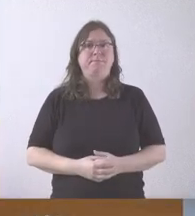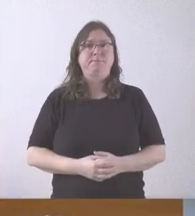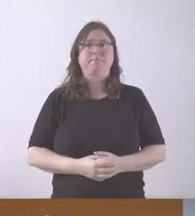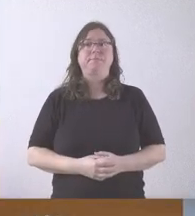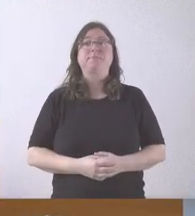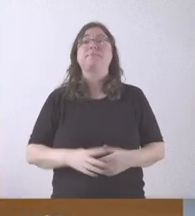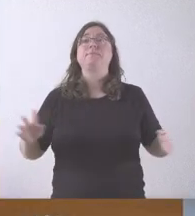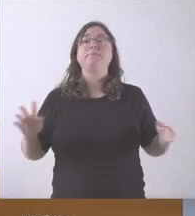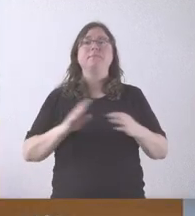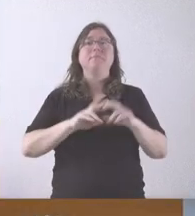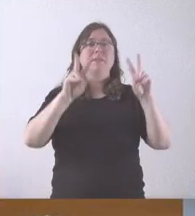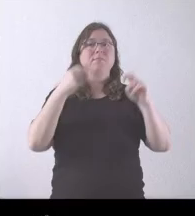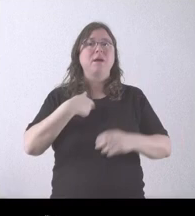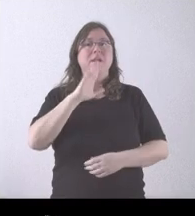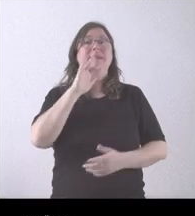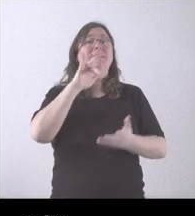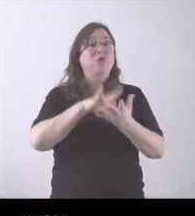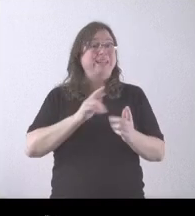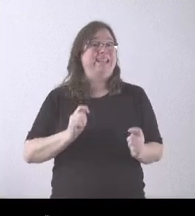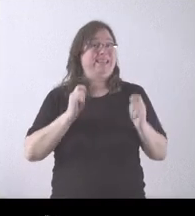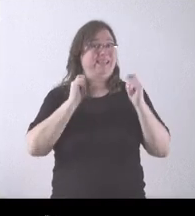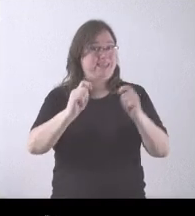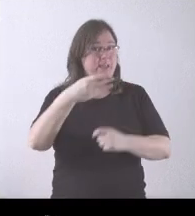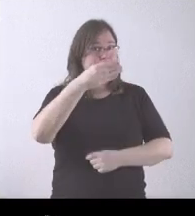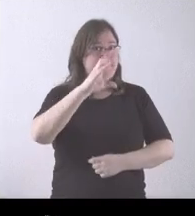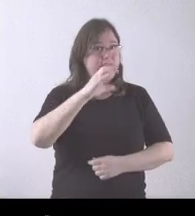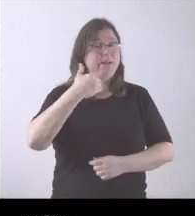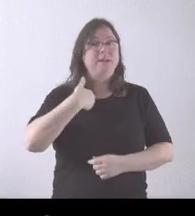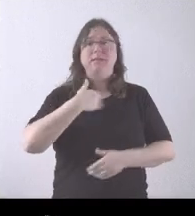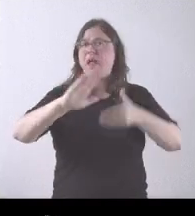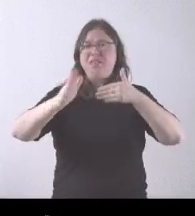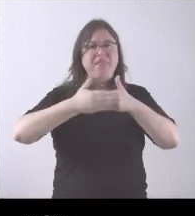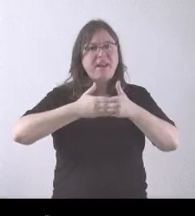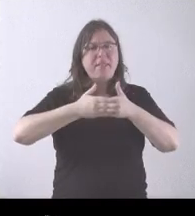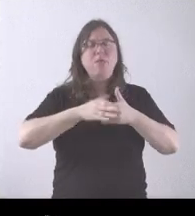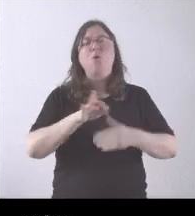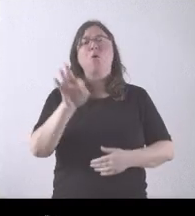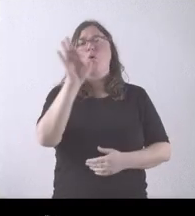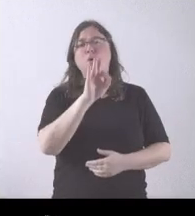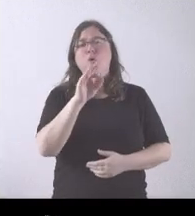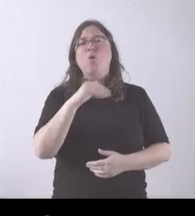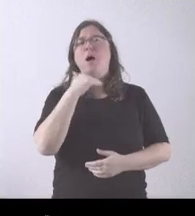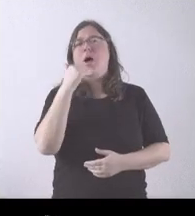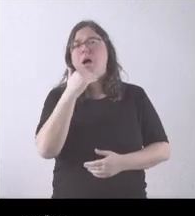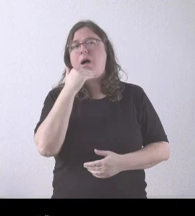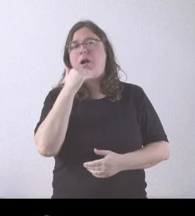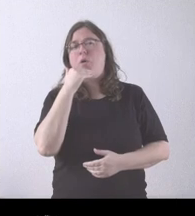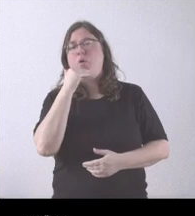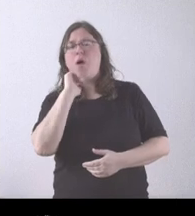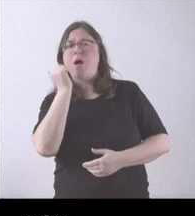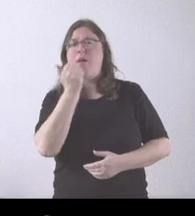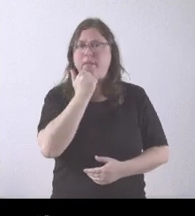Sí. Respecto a esto, no sé si, una vez que se ha declarado bien, esto está cerrado o temen que pueda haber algún tipo de alegación,